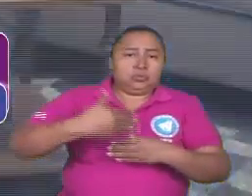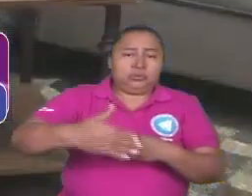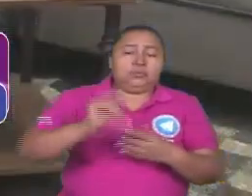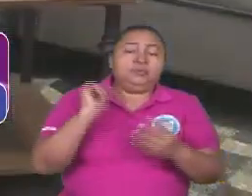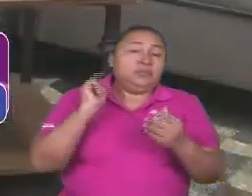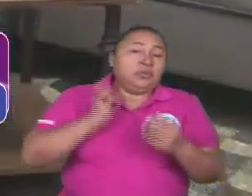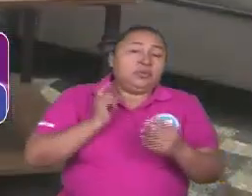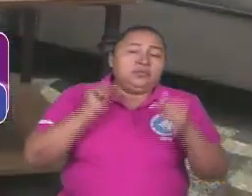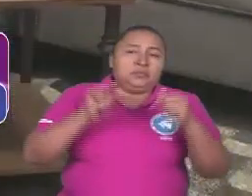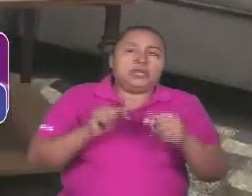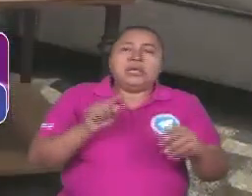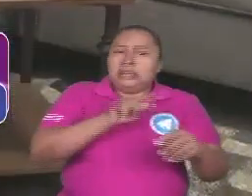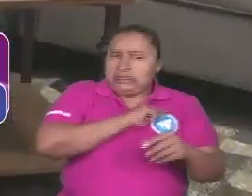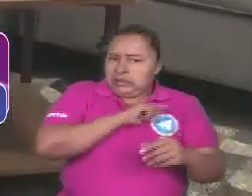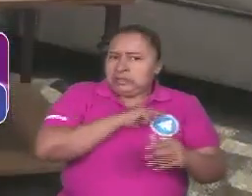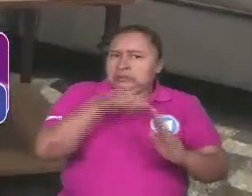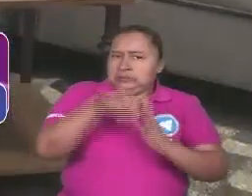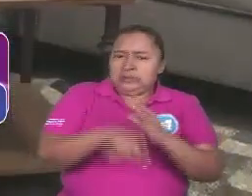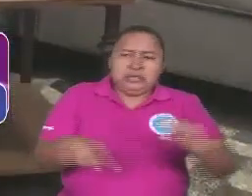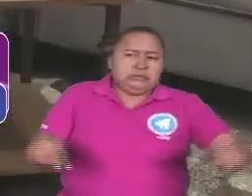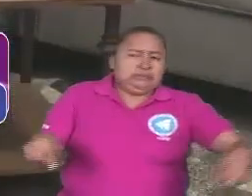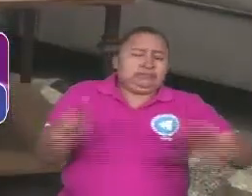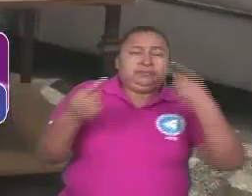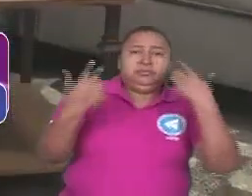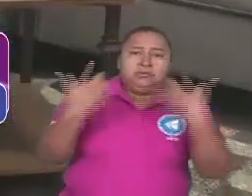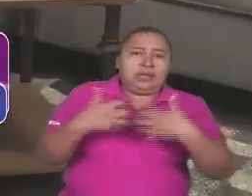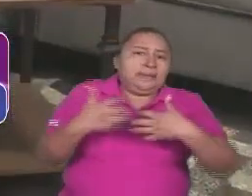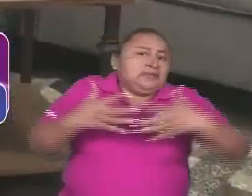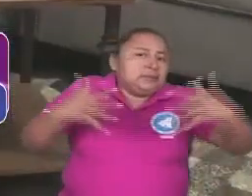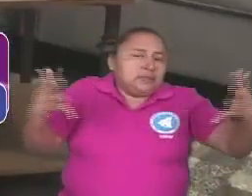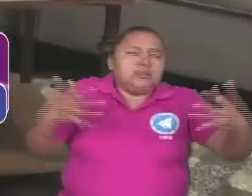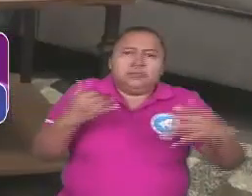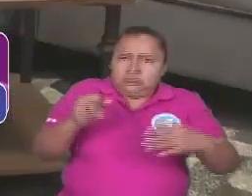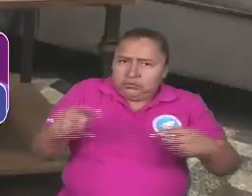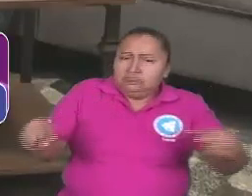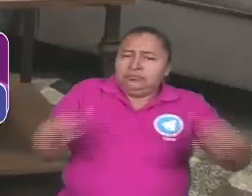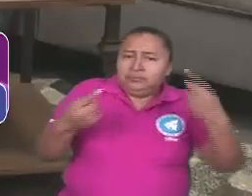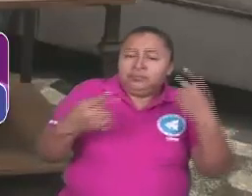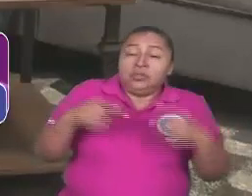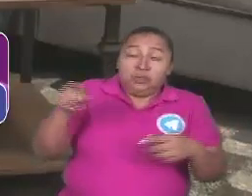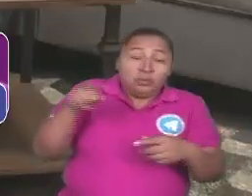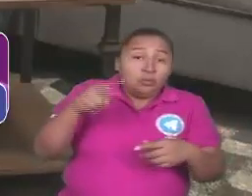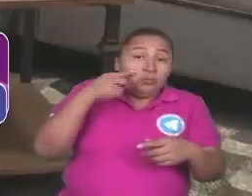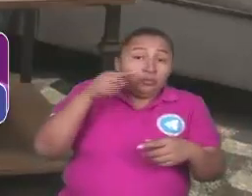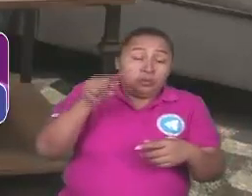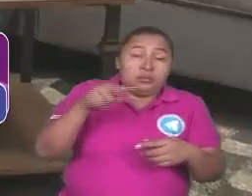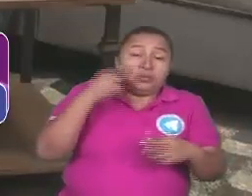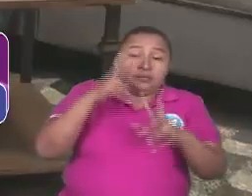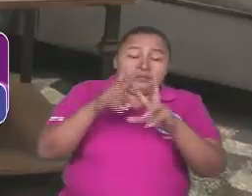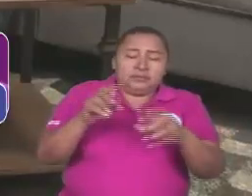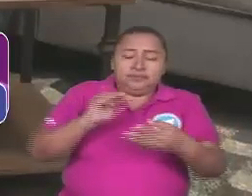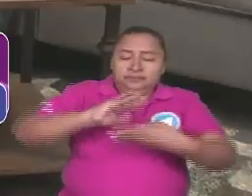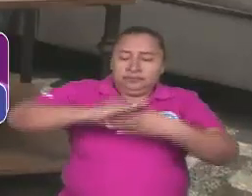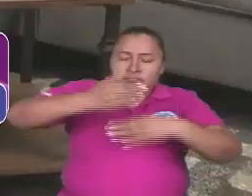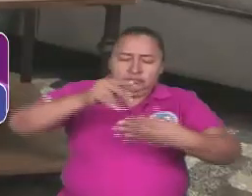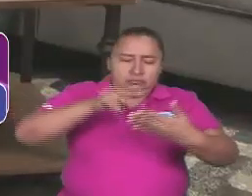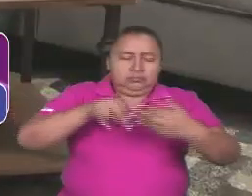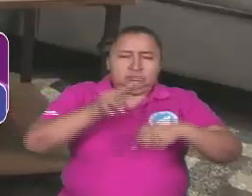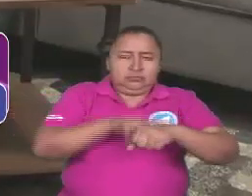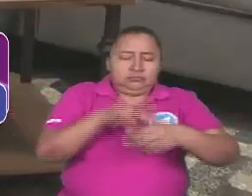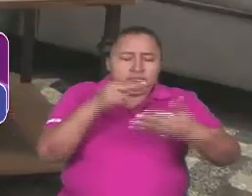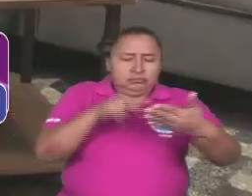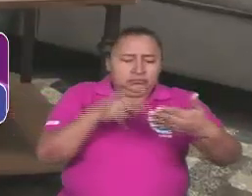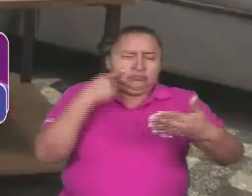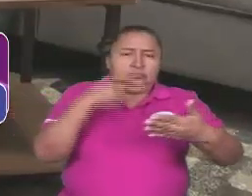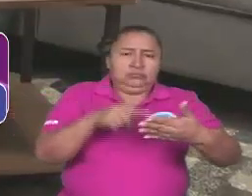y nosotros tenemos contradicciones de fondo con las grandes empresas de este país. Cuando vos revisás las cuentas nacionales y te das cuenta